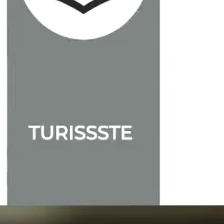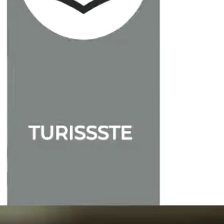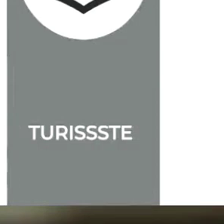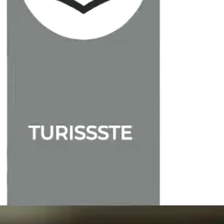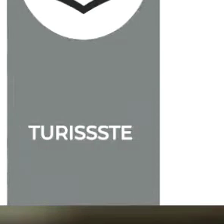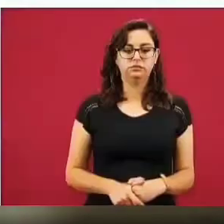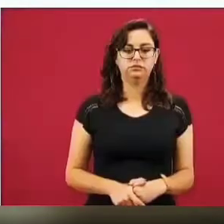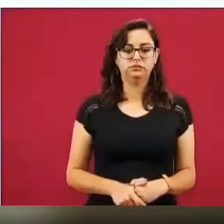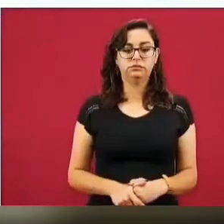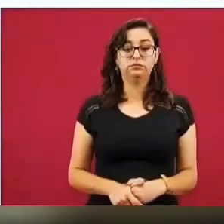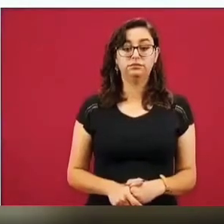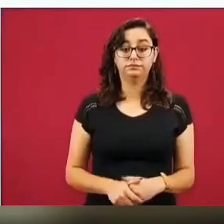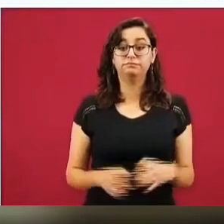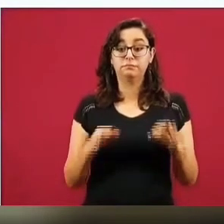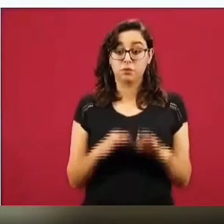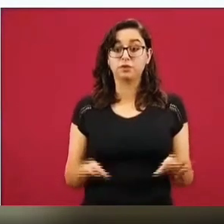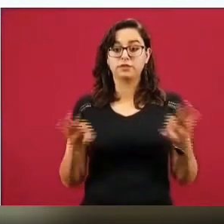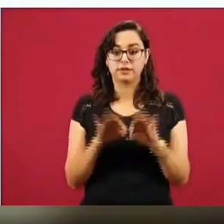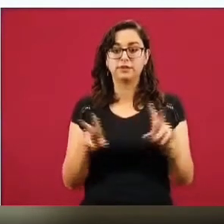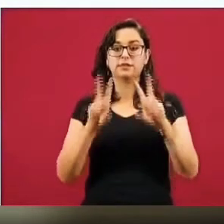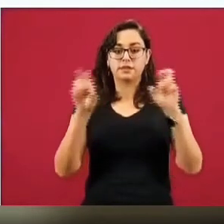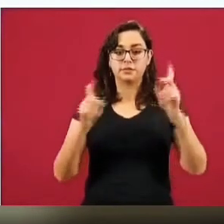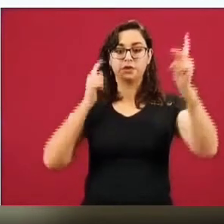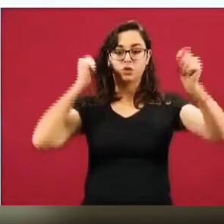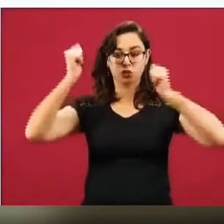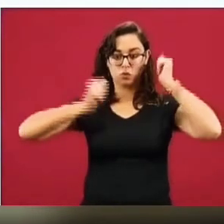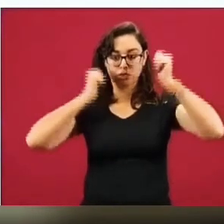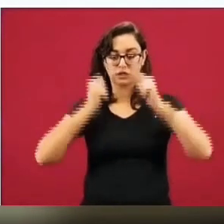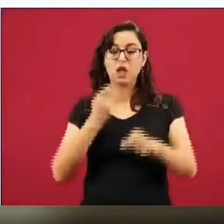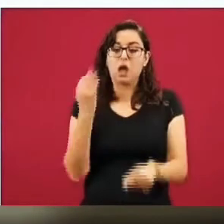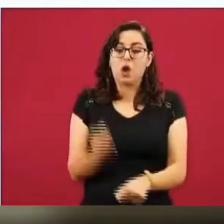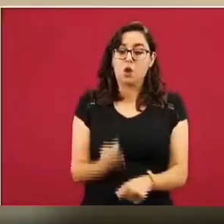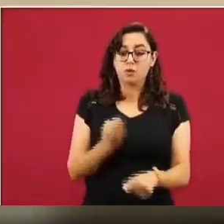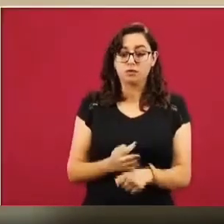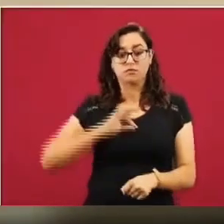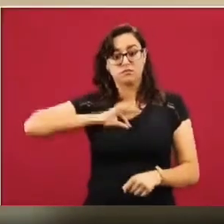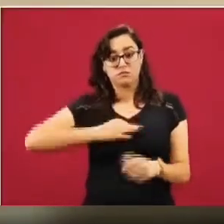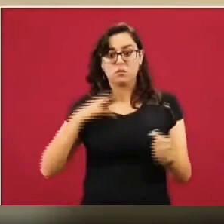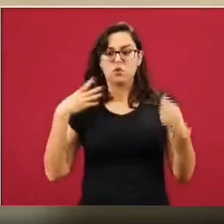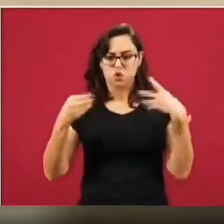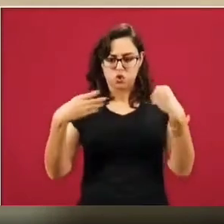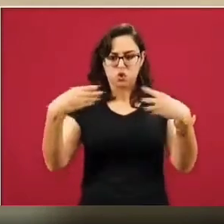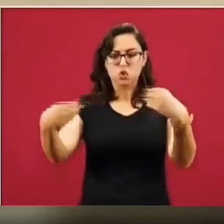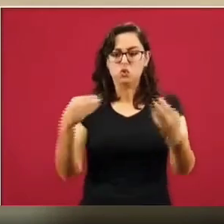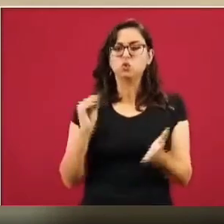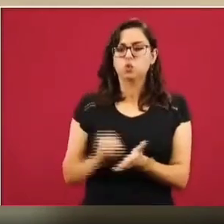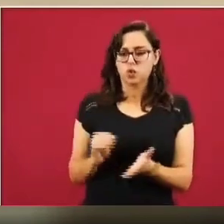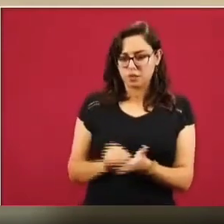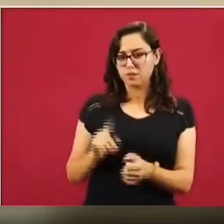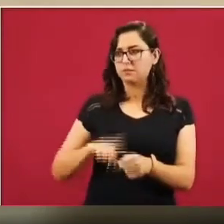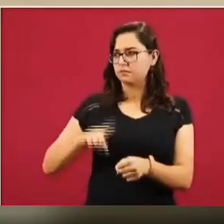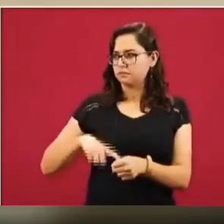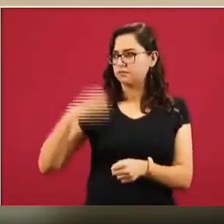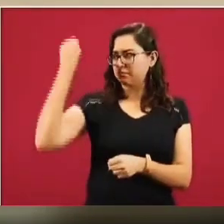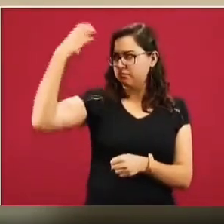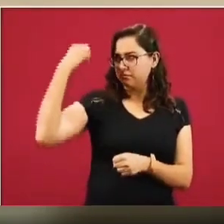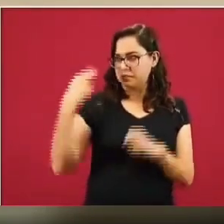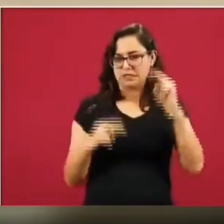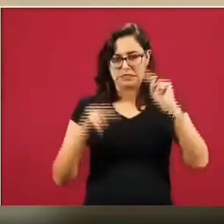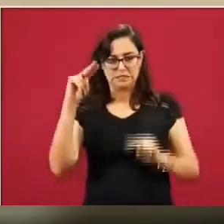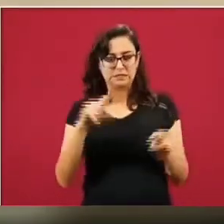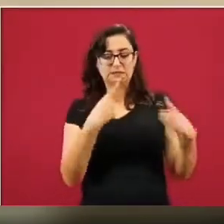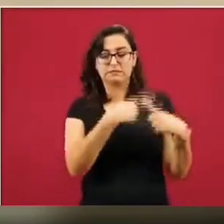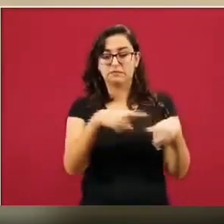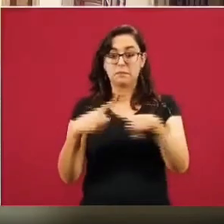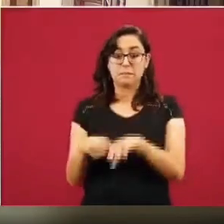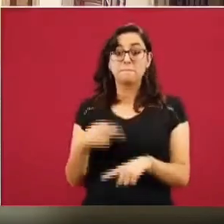si bien ahorita todavía estamos en temas de contingencia y revisando los semáforos a nivel estatal, el país no puede quedar paralizado, hay mucha gente